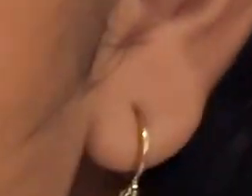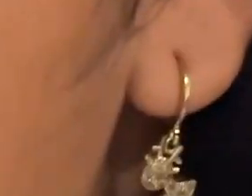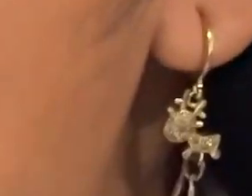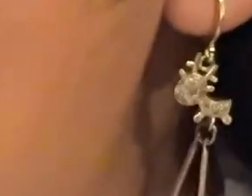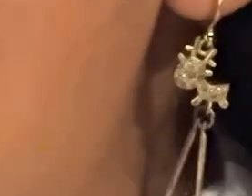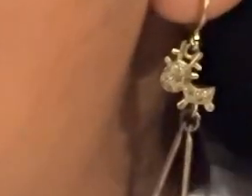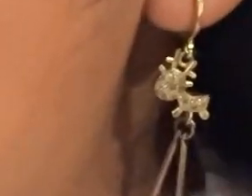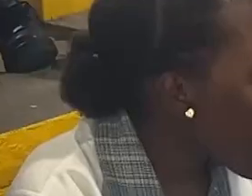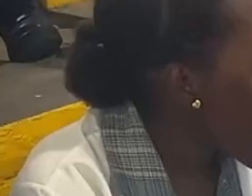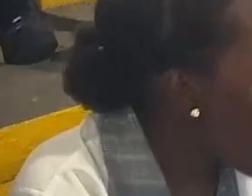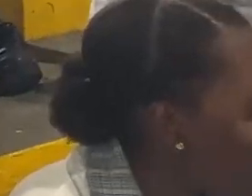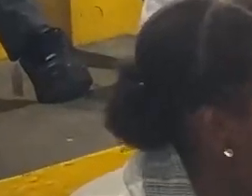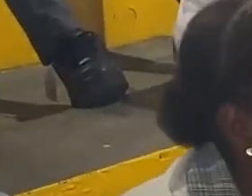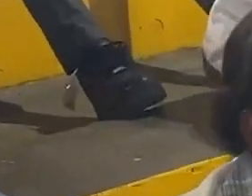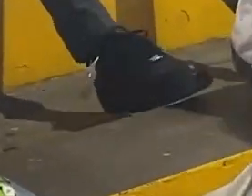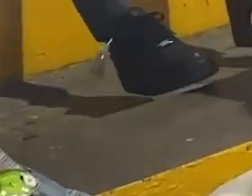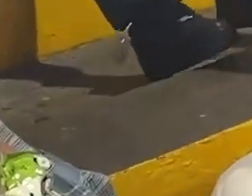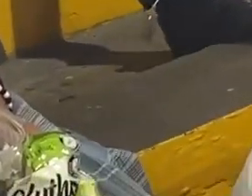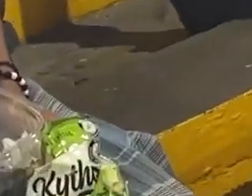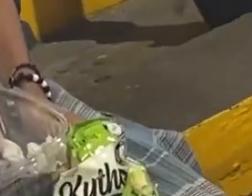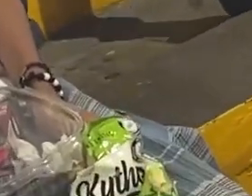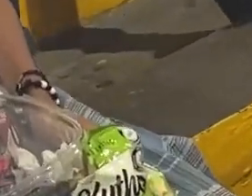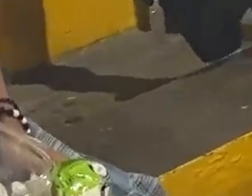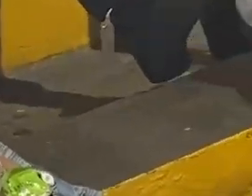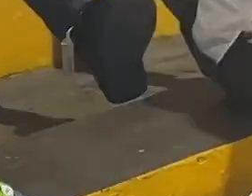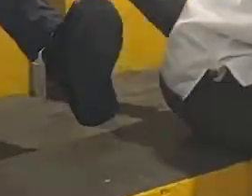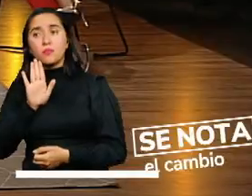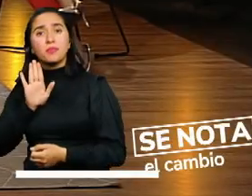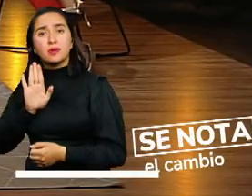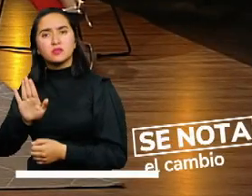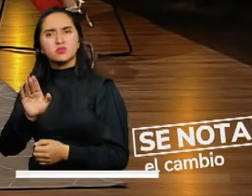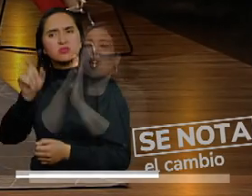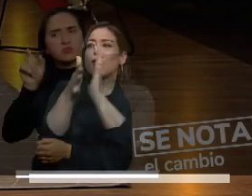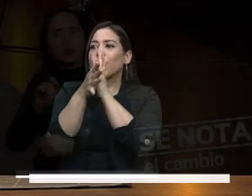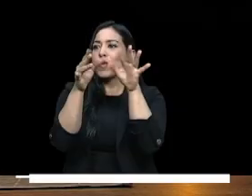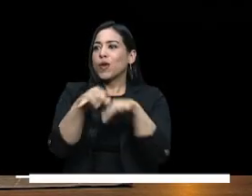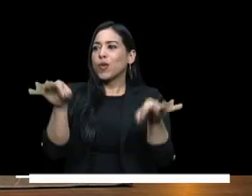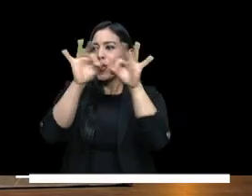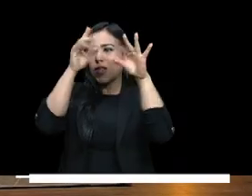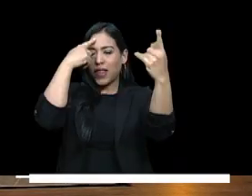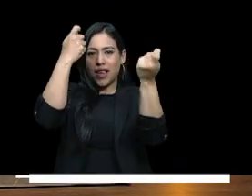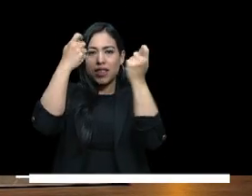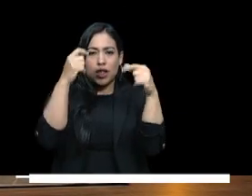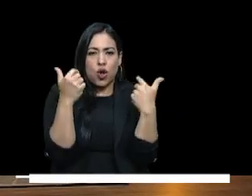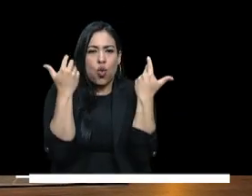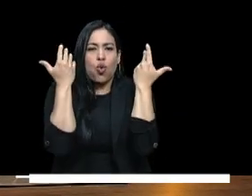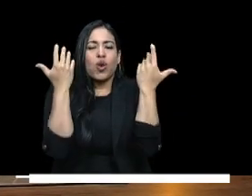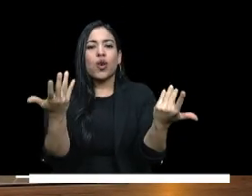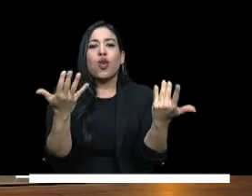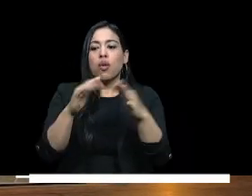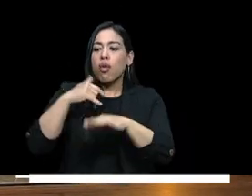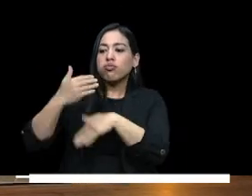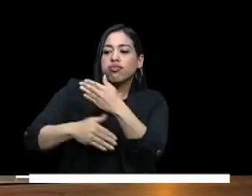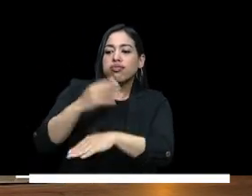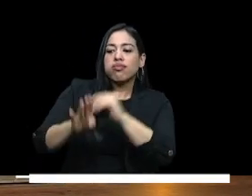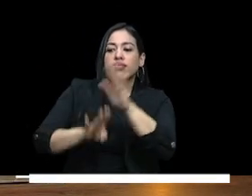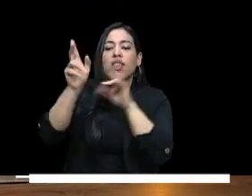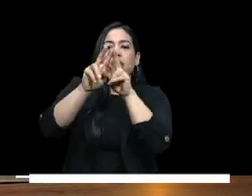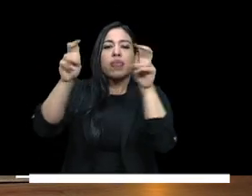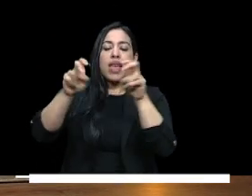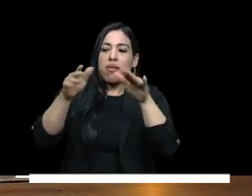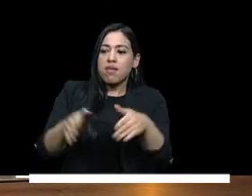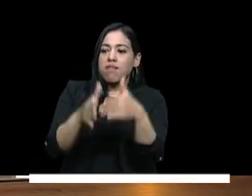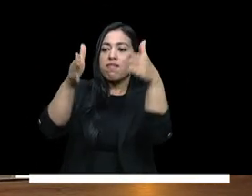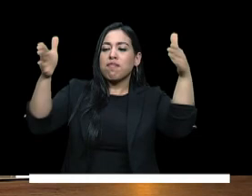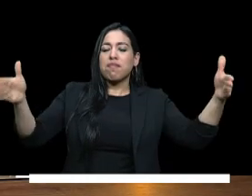Valero que nos va a contar algunos detalles de los ejes que fundamentan esta estrategia y cómo estamos avanzando en la